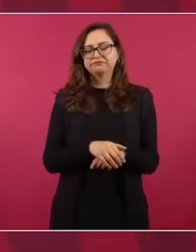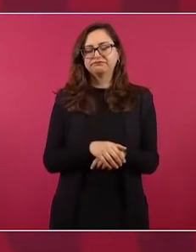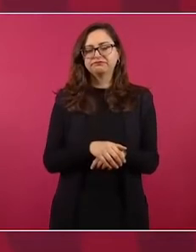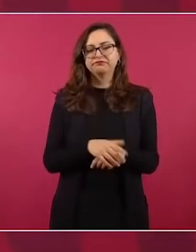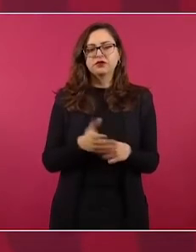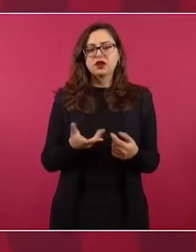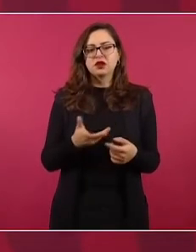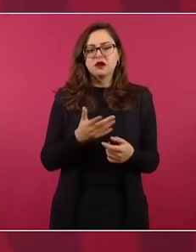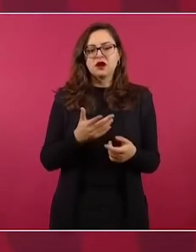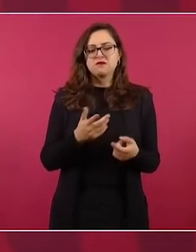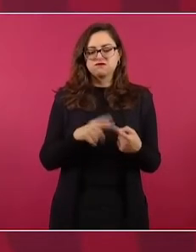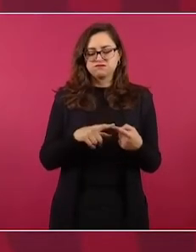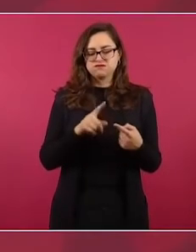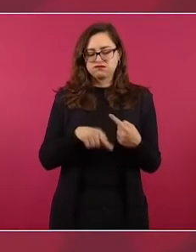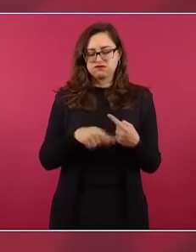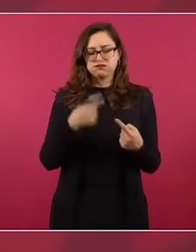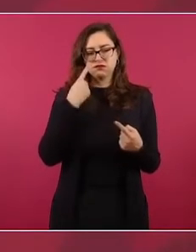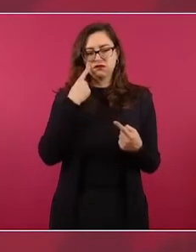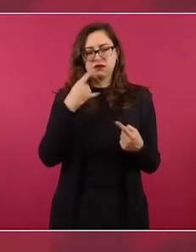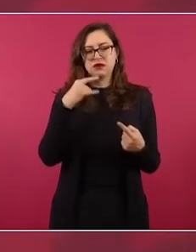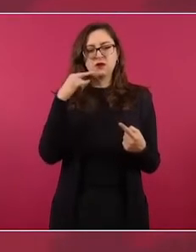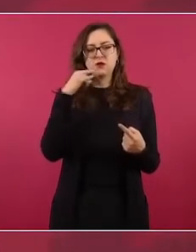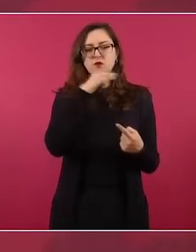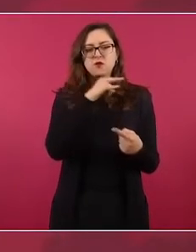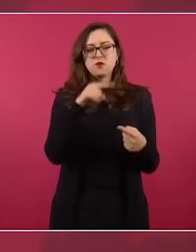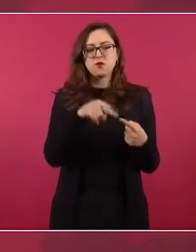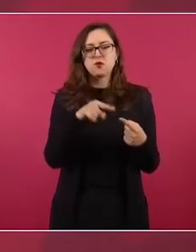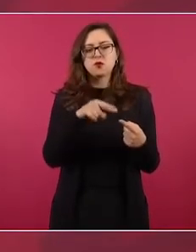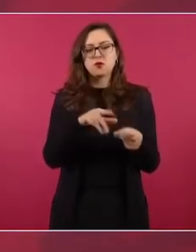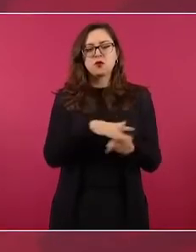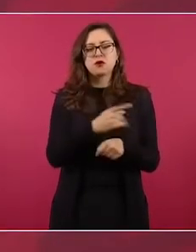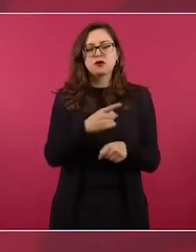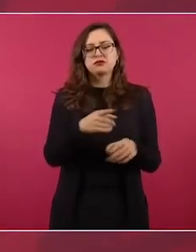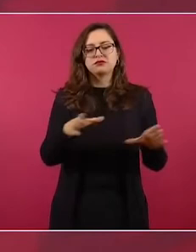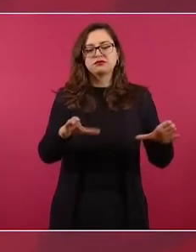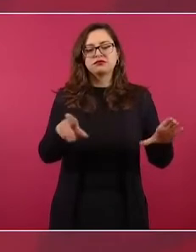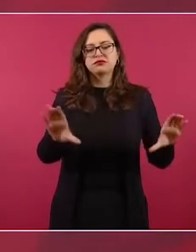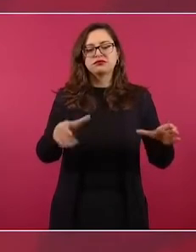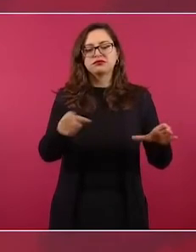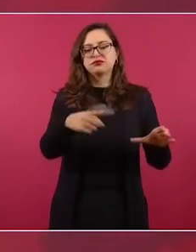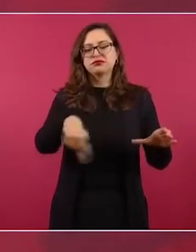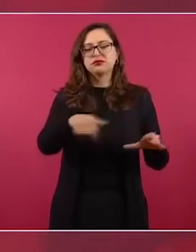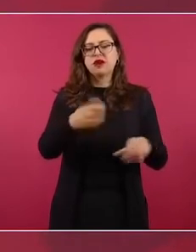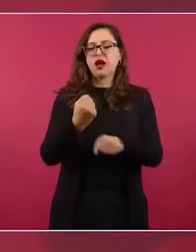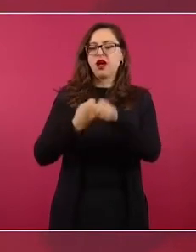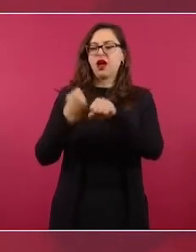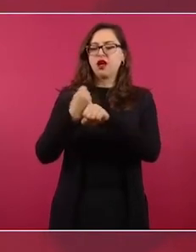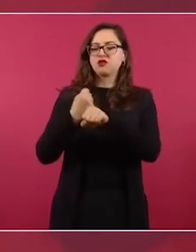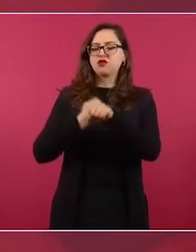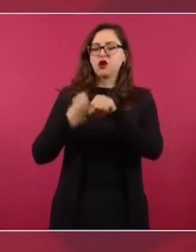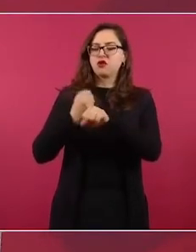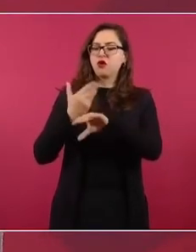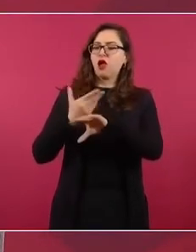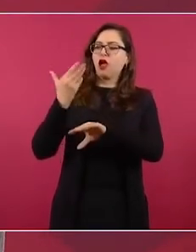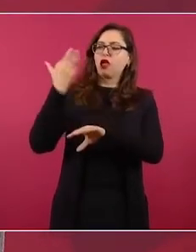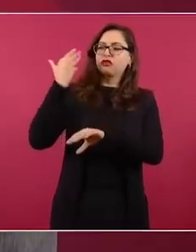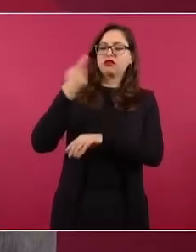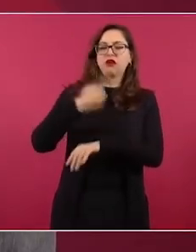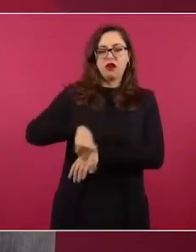ellos usaron al Ejército para reprimir al pueblo,